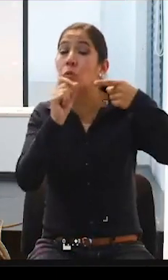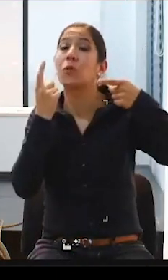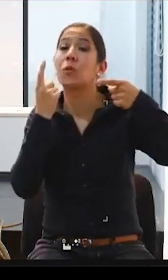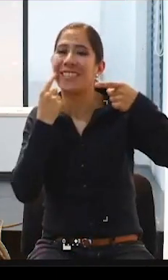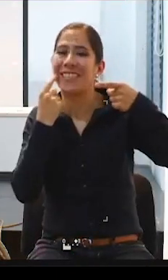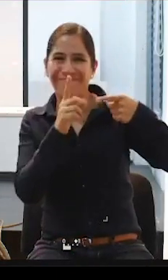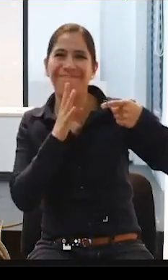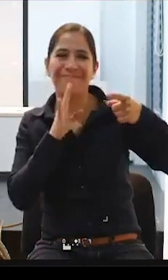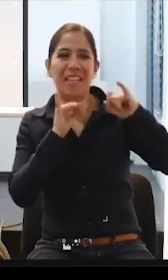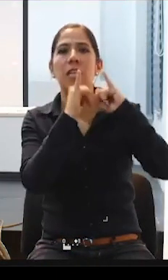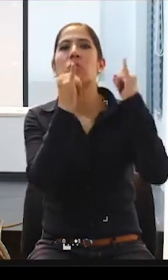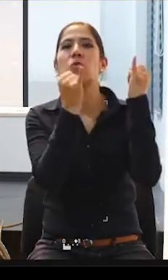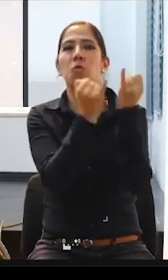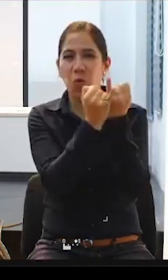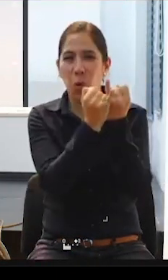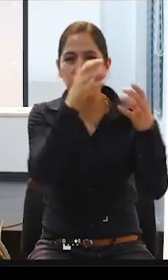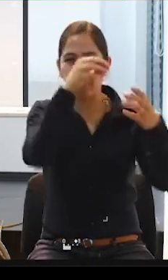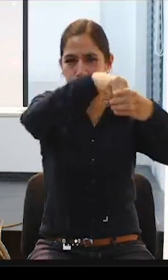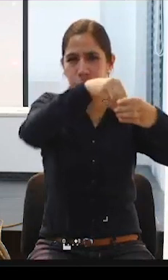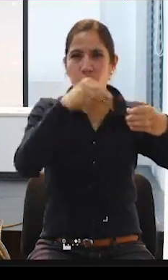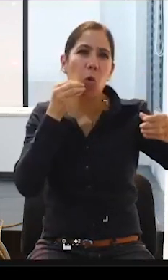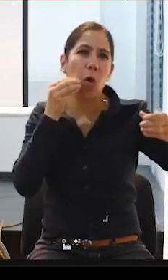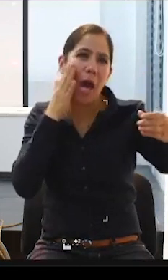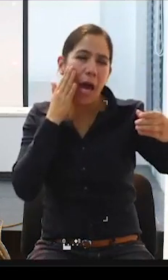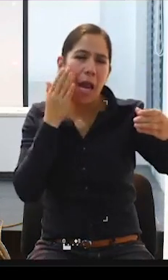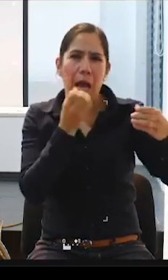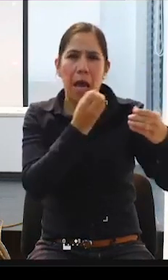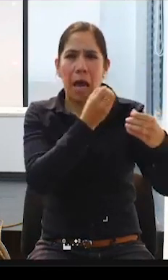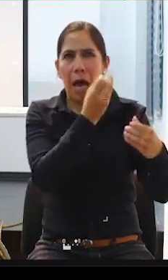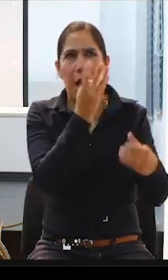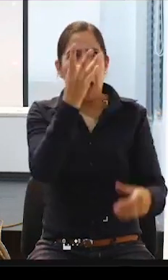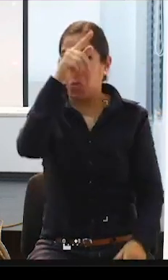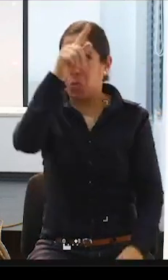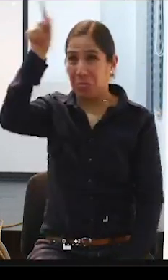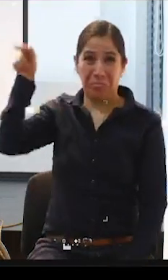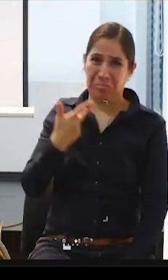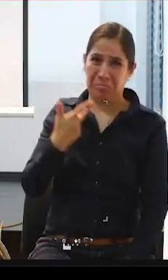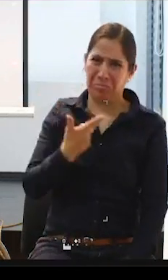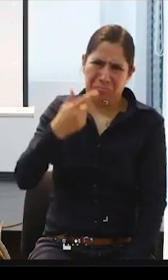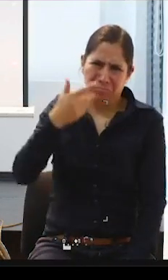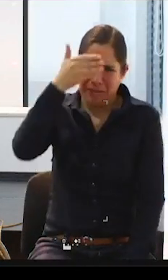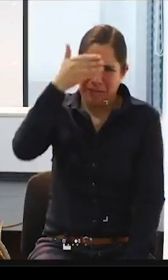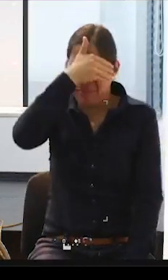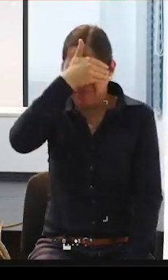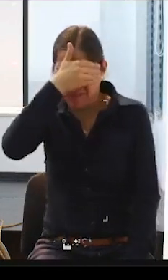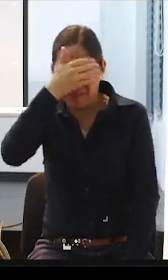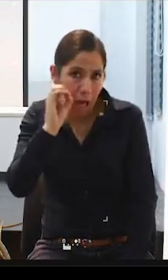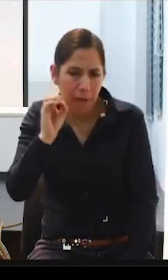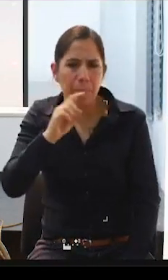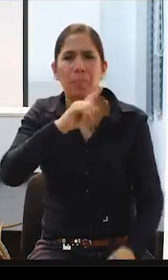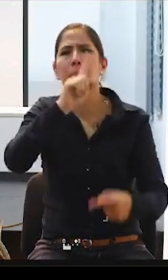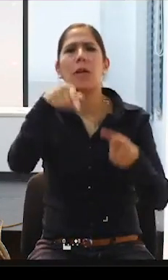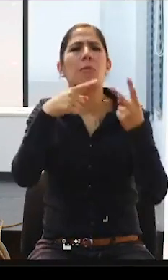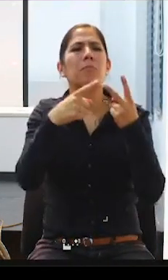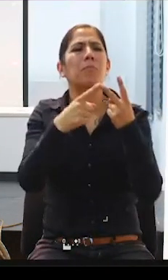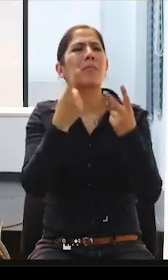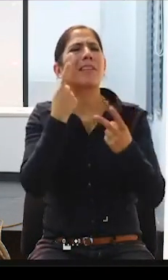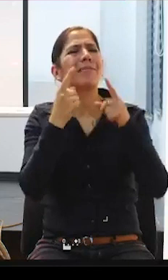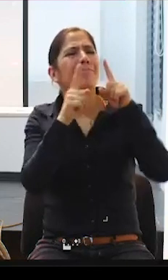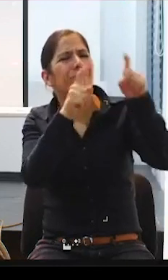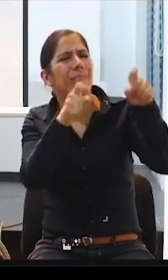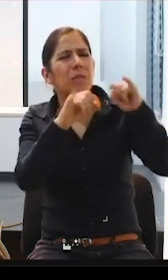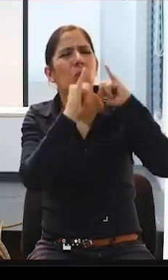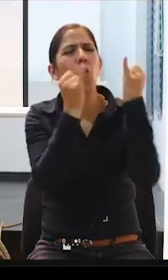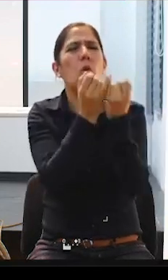institucionalización, por ejemplo, no considera para nada. Quizás otros aspectos de la institucionalización que